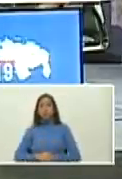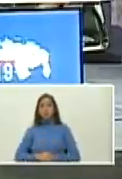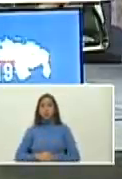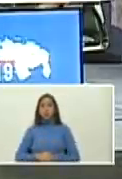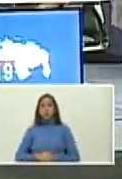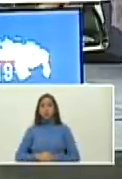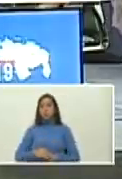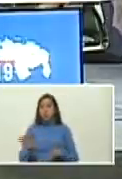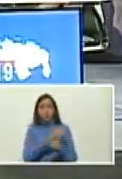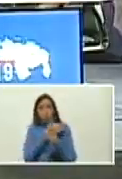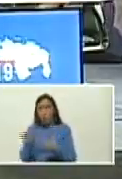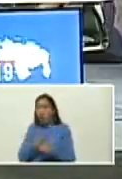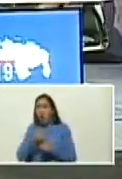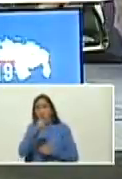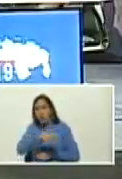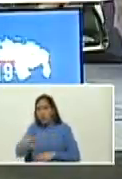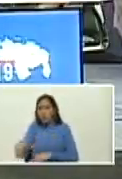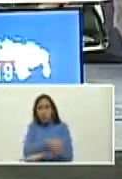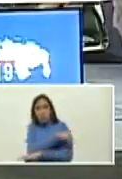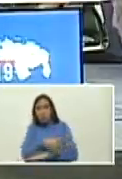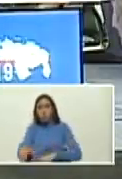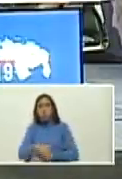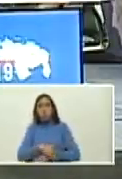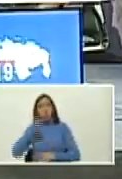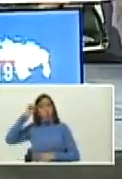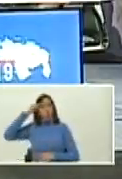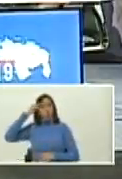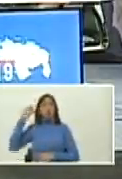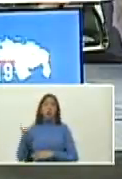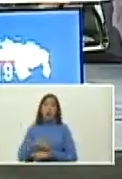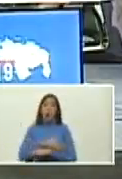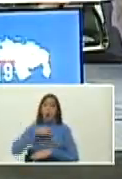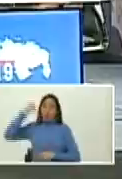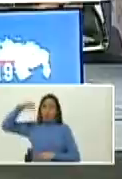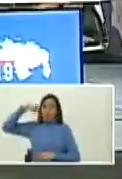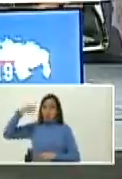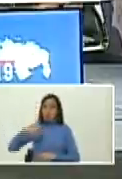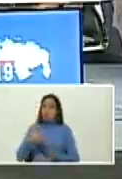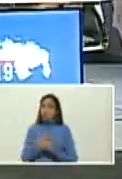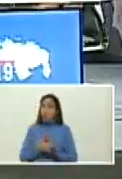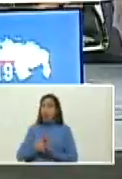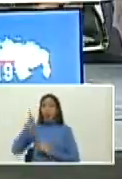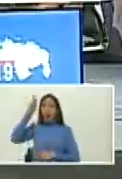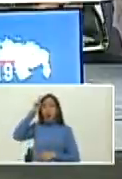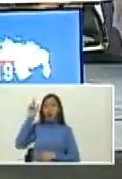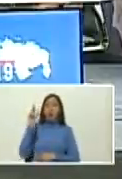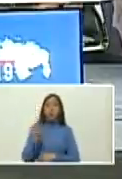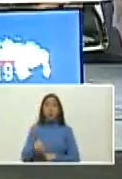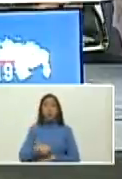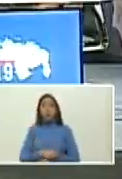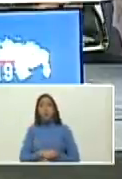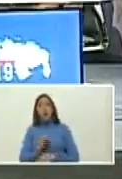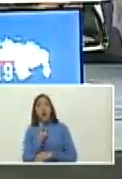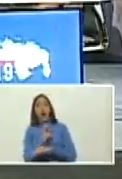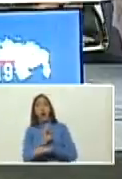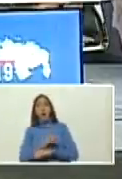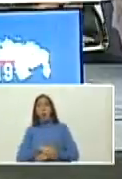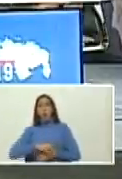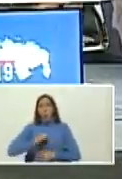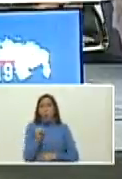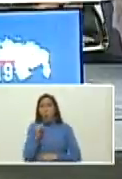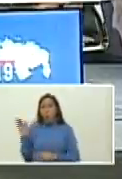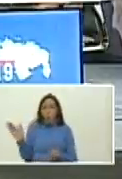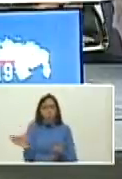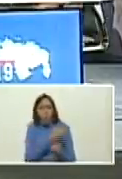como golpeaban a gente en la calle yo recuerdo unas imágenes del Perú del Ecuador como la policía